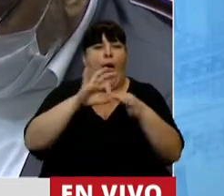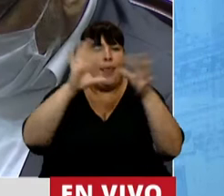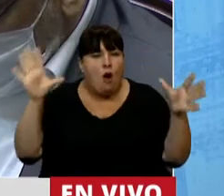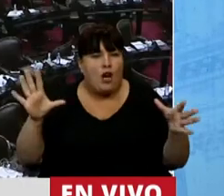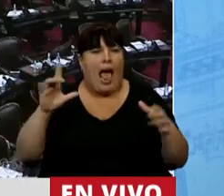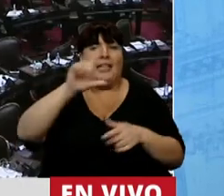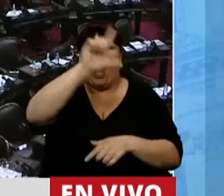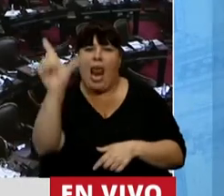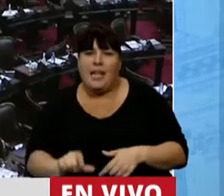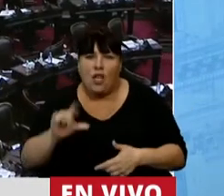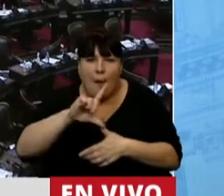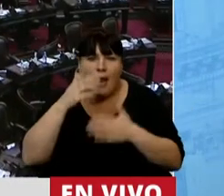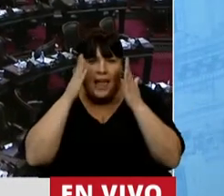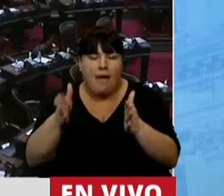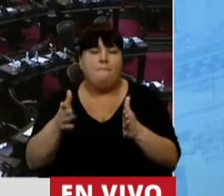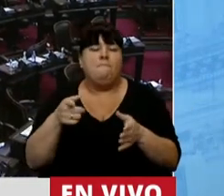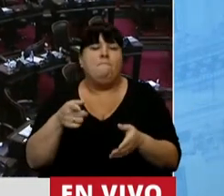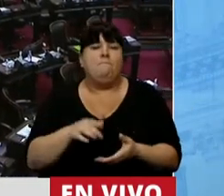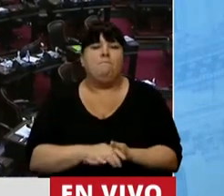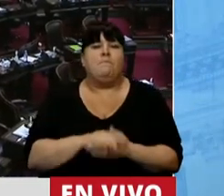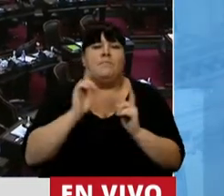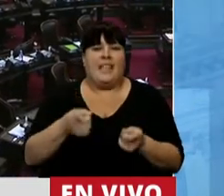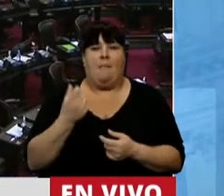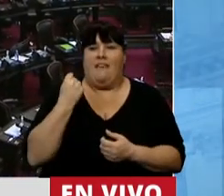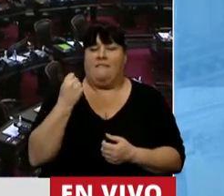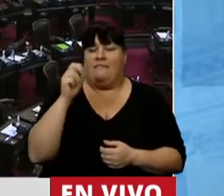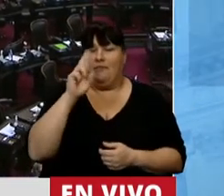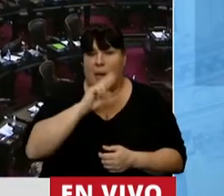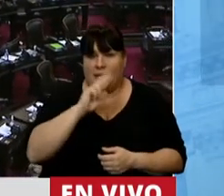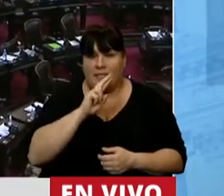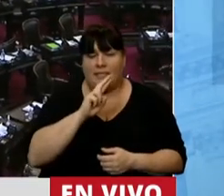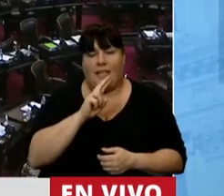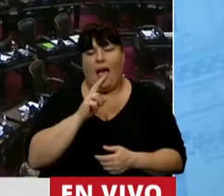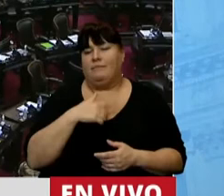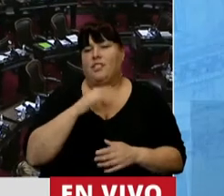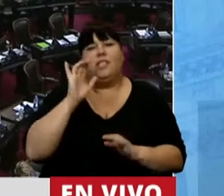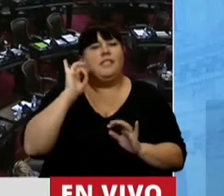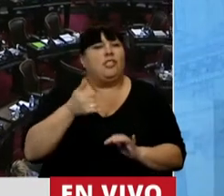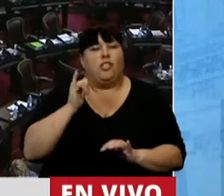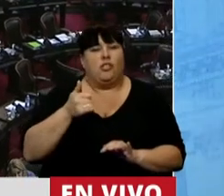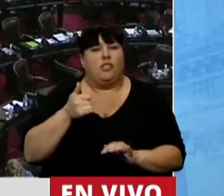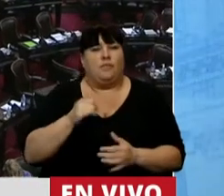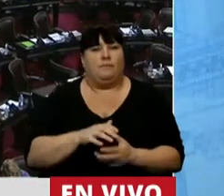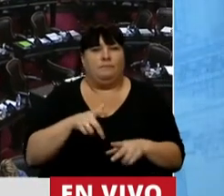democrático, latinoamericanista y feminista, no puedo más...